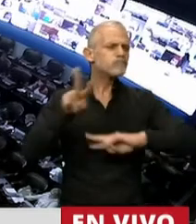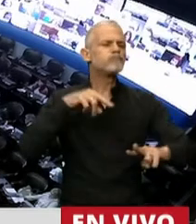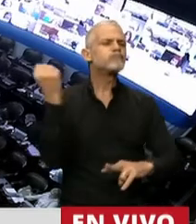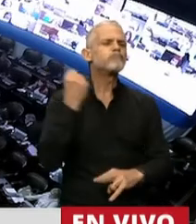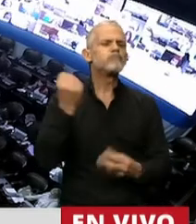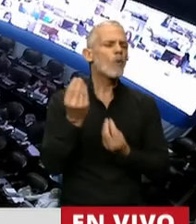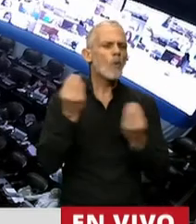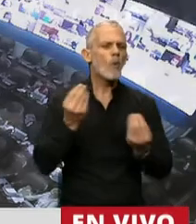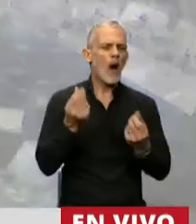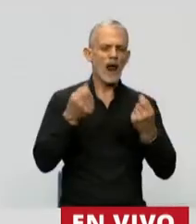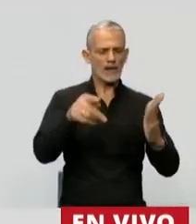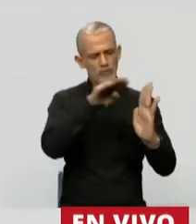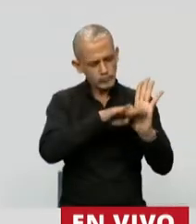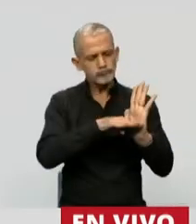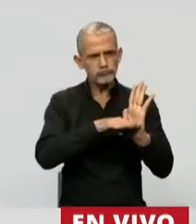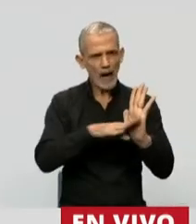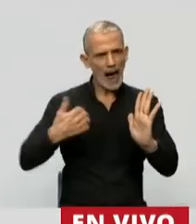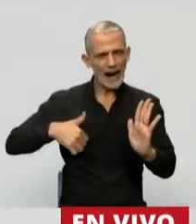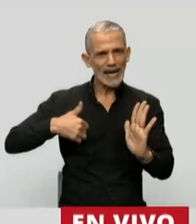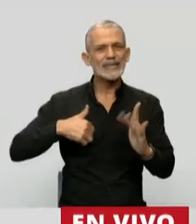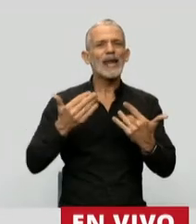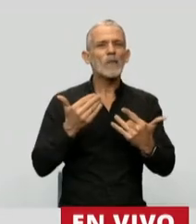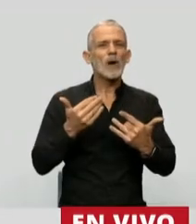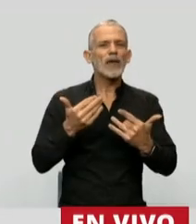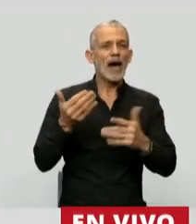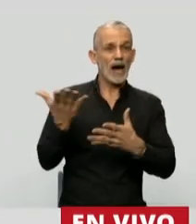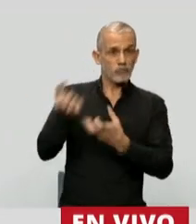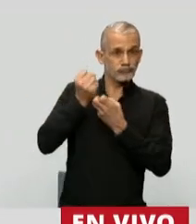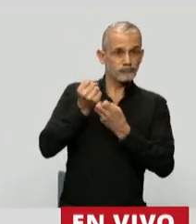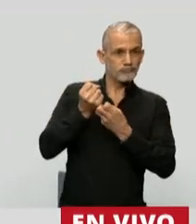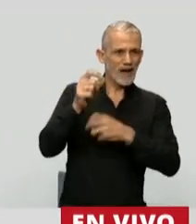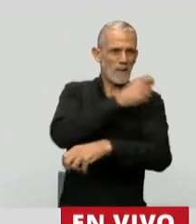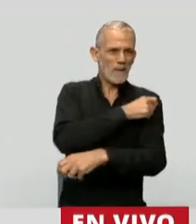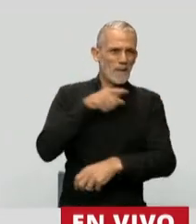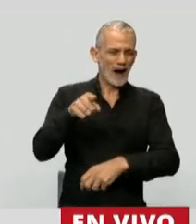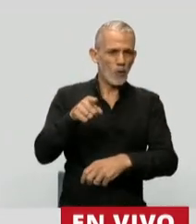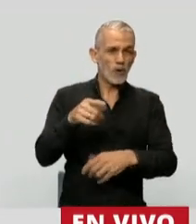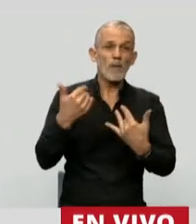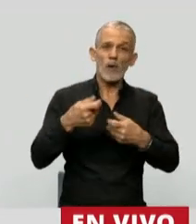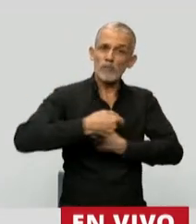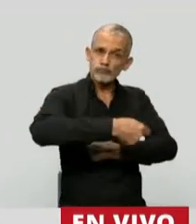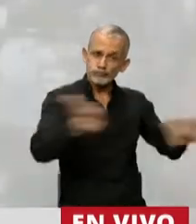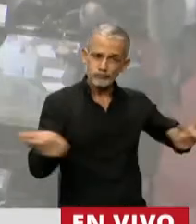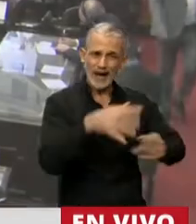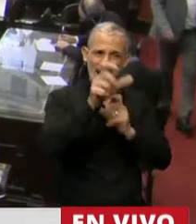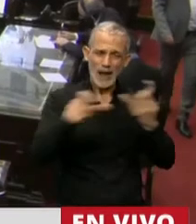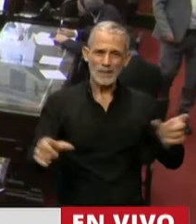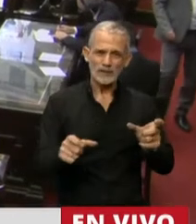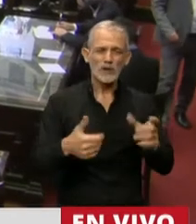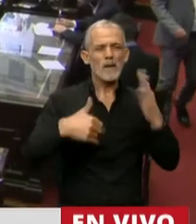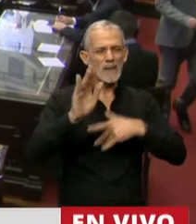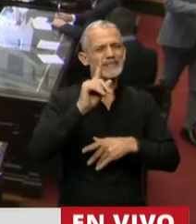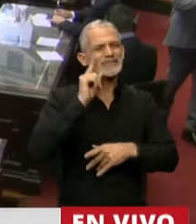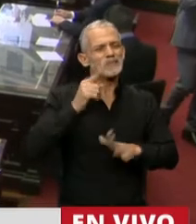brindar las condiciones para que Argentina pueda acceder a las vacunas e inmunizar a la población, especialmente la de